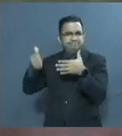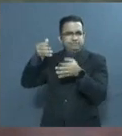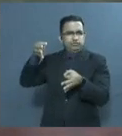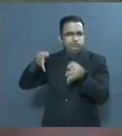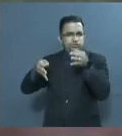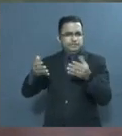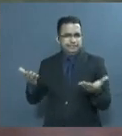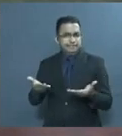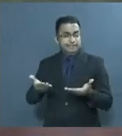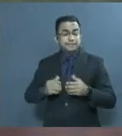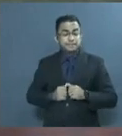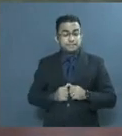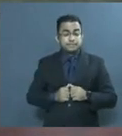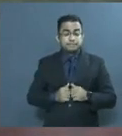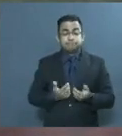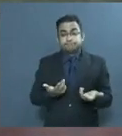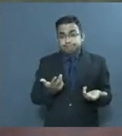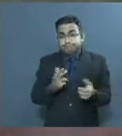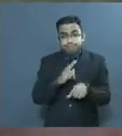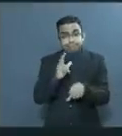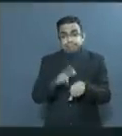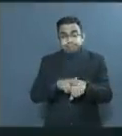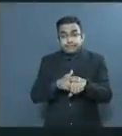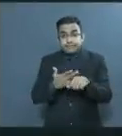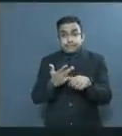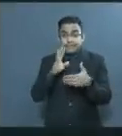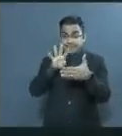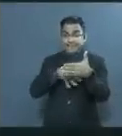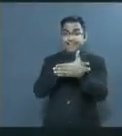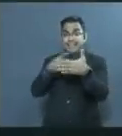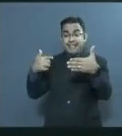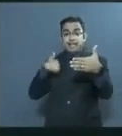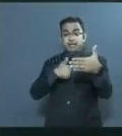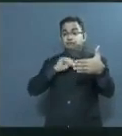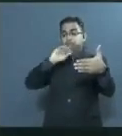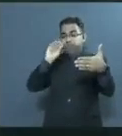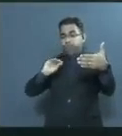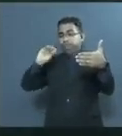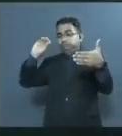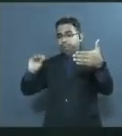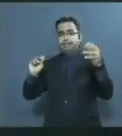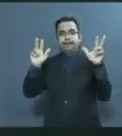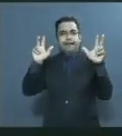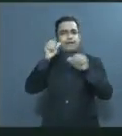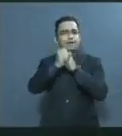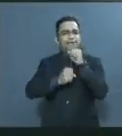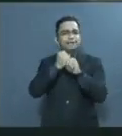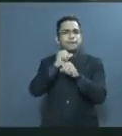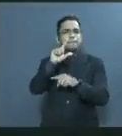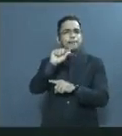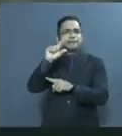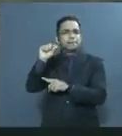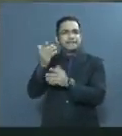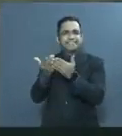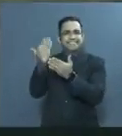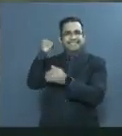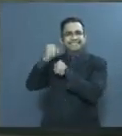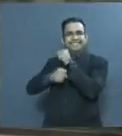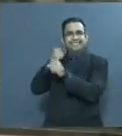Como es natural, la agenda propuesta en enero de 2020 para